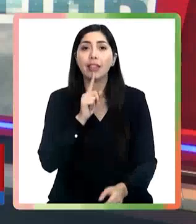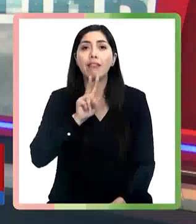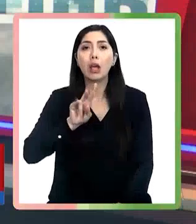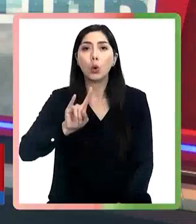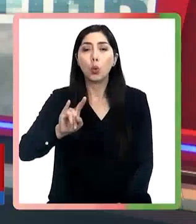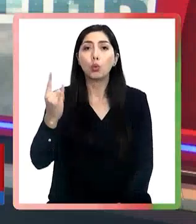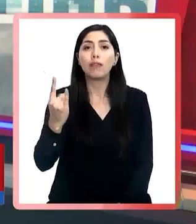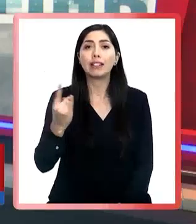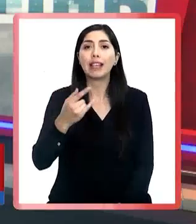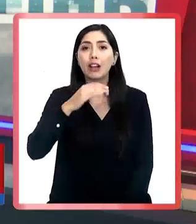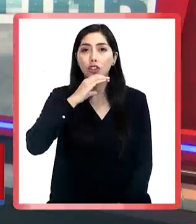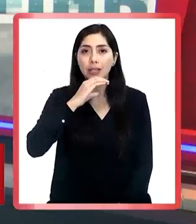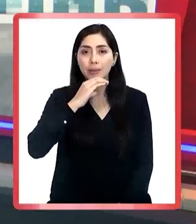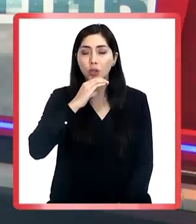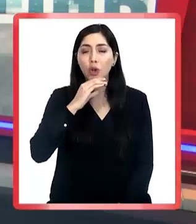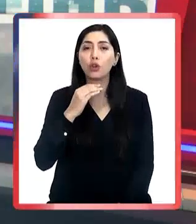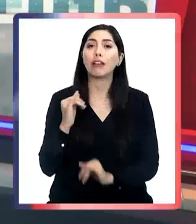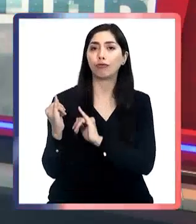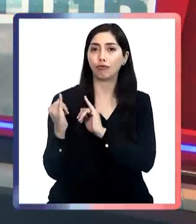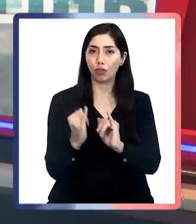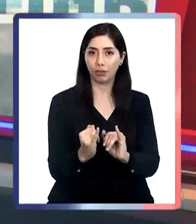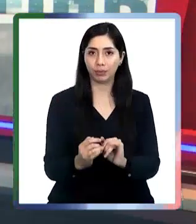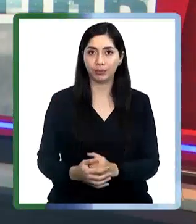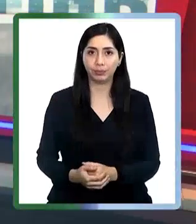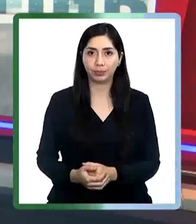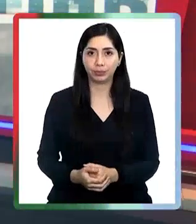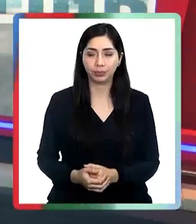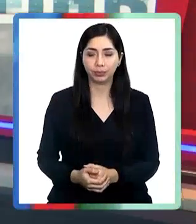TBU Universidad de Concepción nos cuenta más.